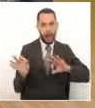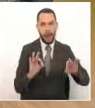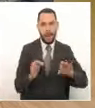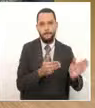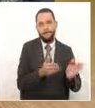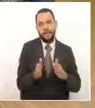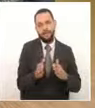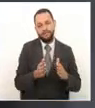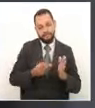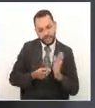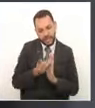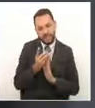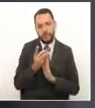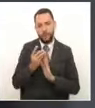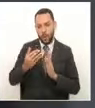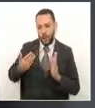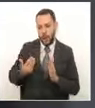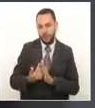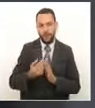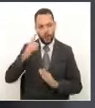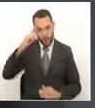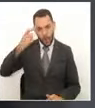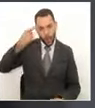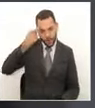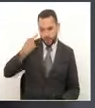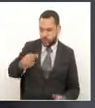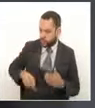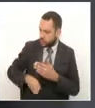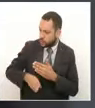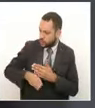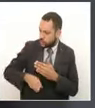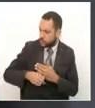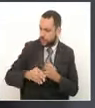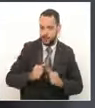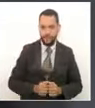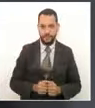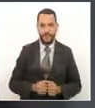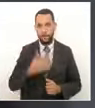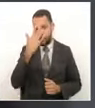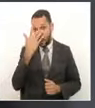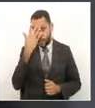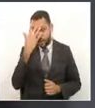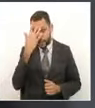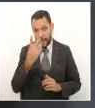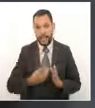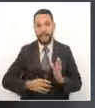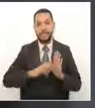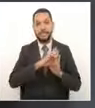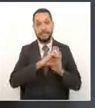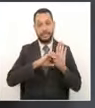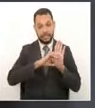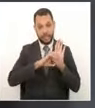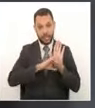para estos gobernantes, porque lo establece el Estatuto de Oposición. Entonces, ya nos